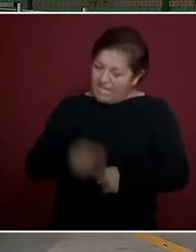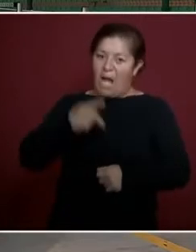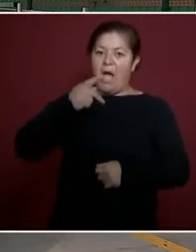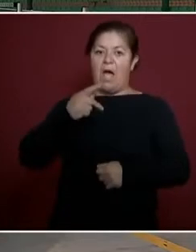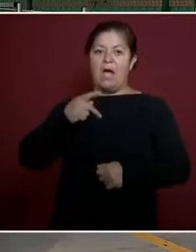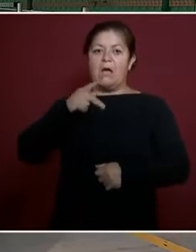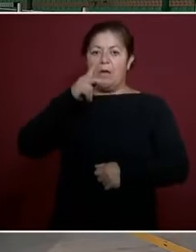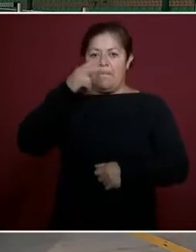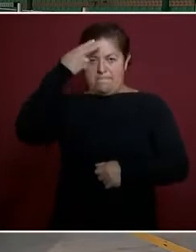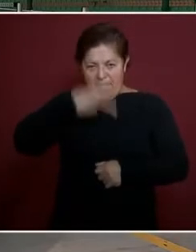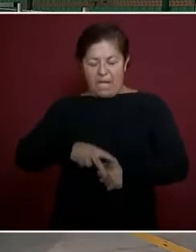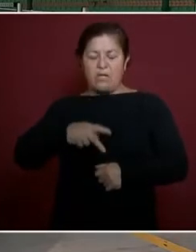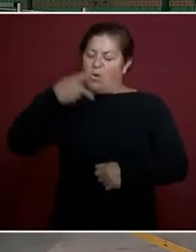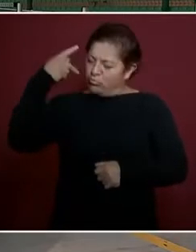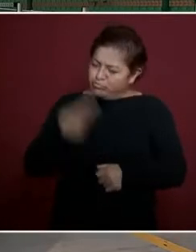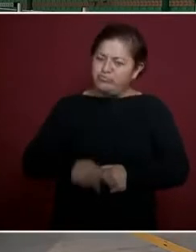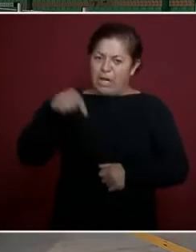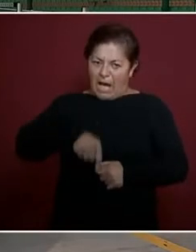de México.